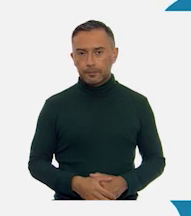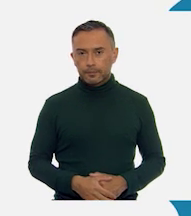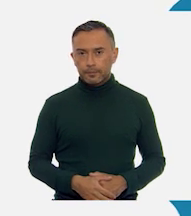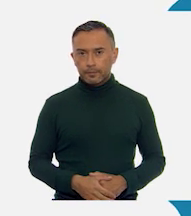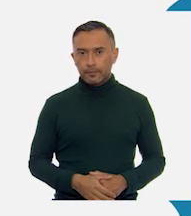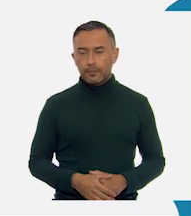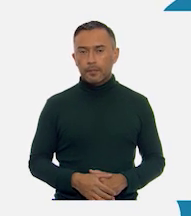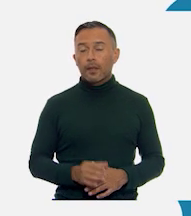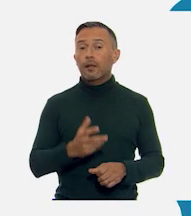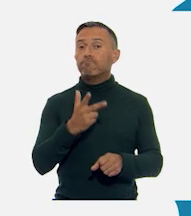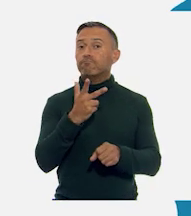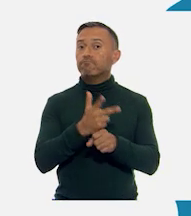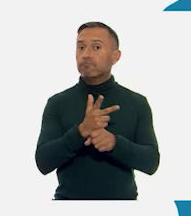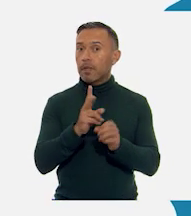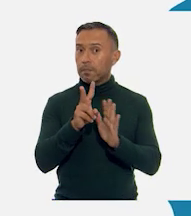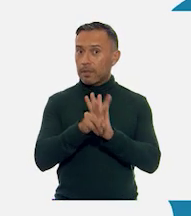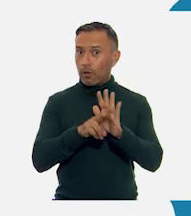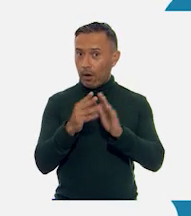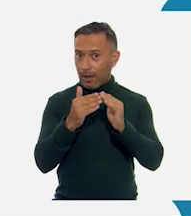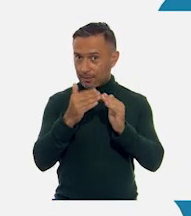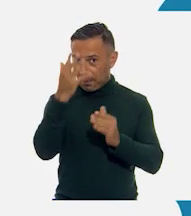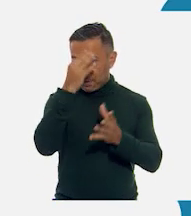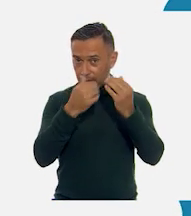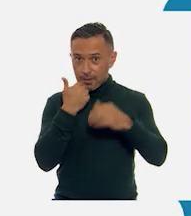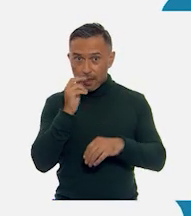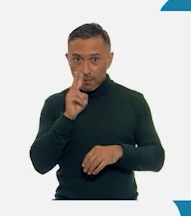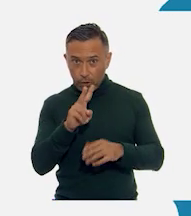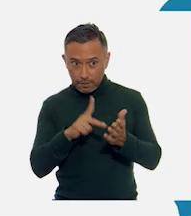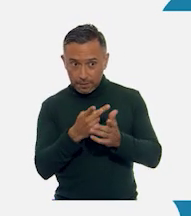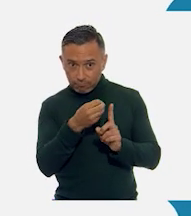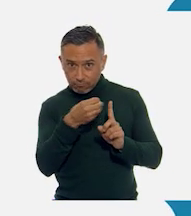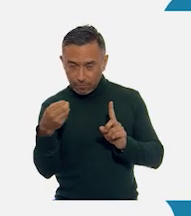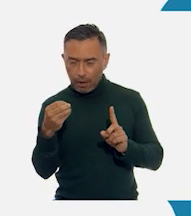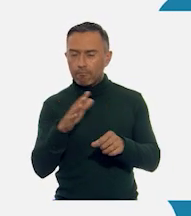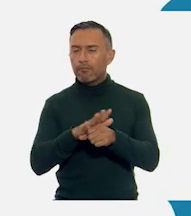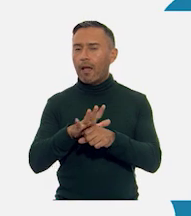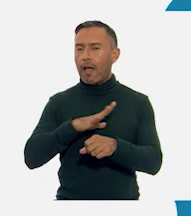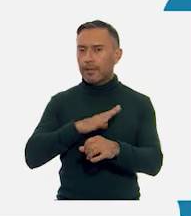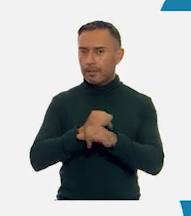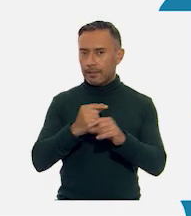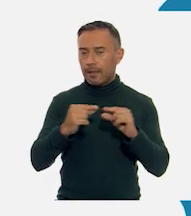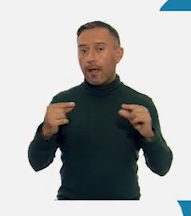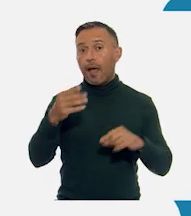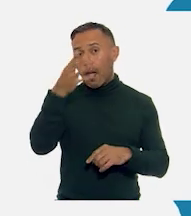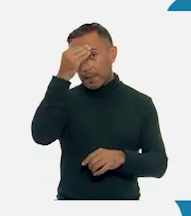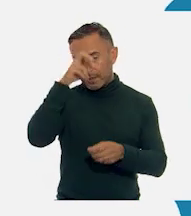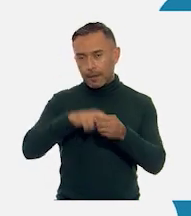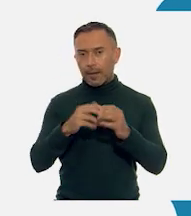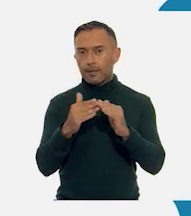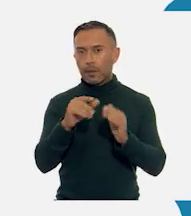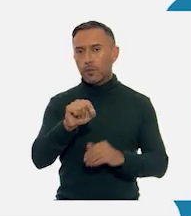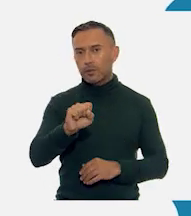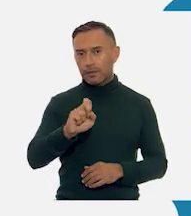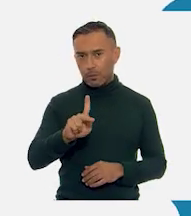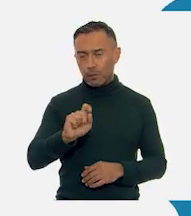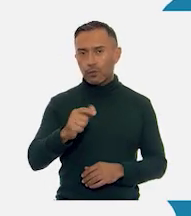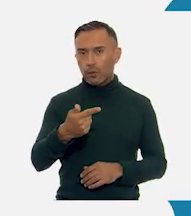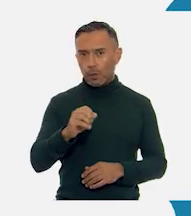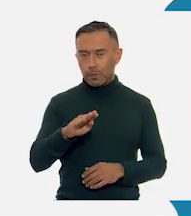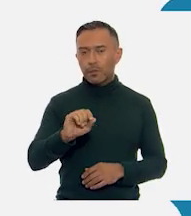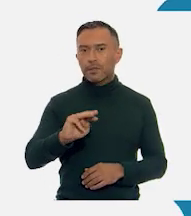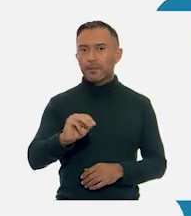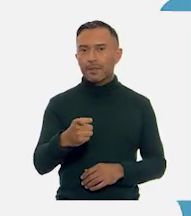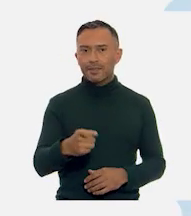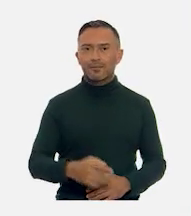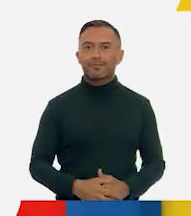programas de Aprende en Casa, los puedes encontrar en la siguiente liga. aprende en casa.cep.gob.mx.